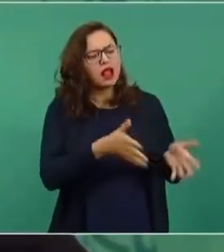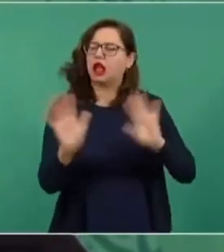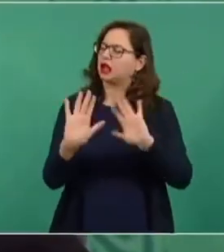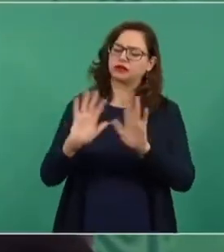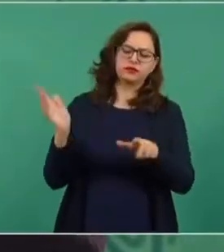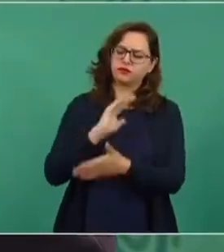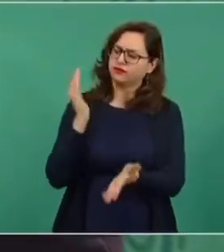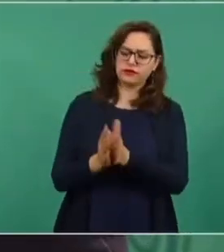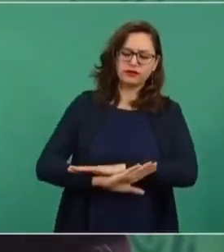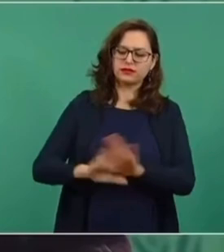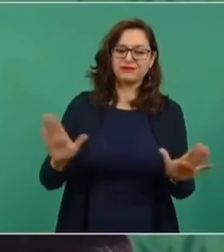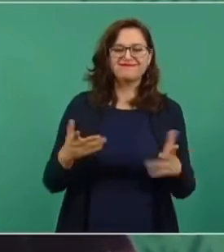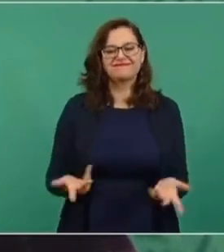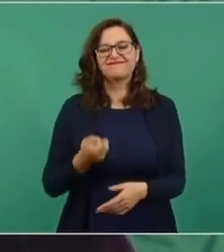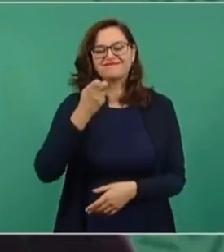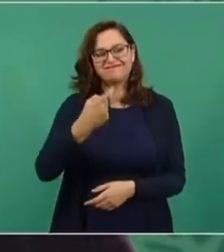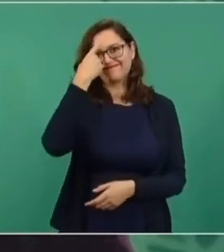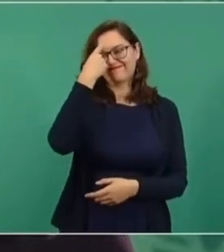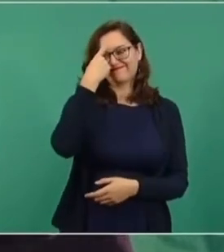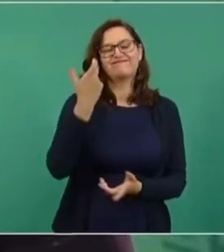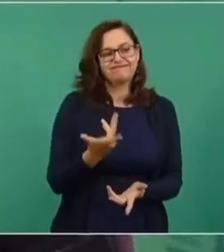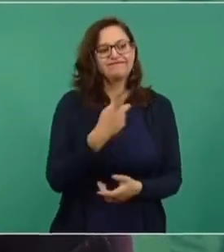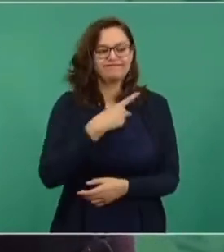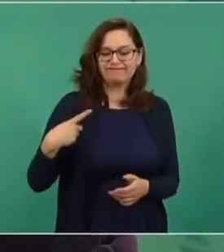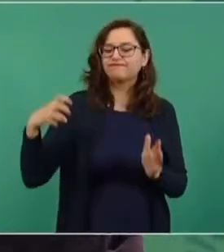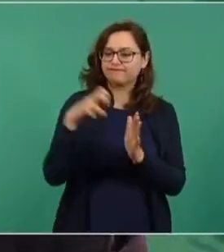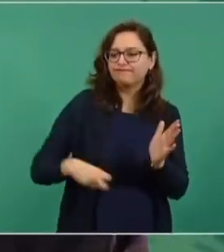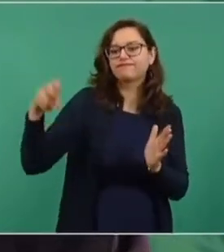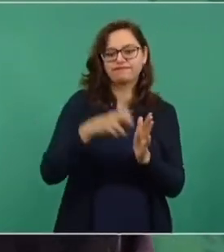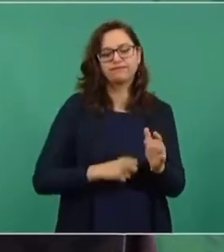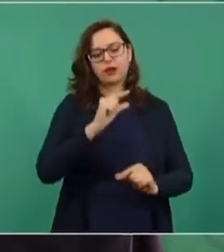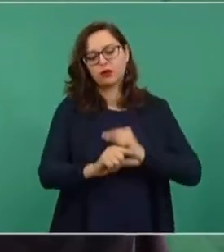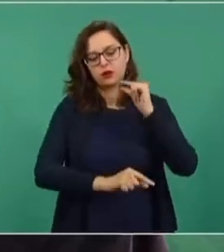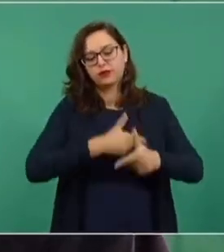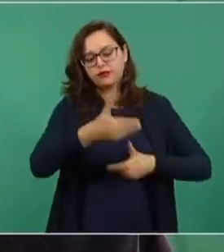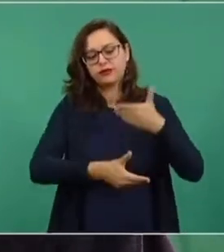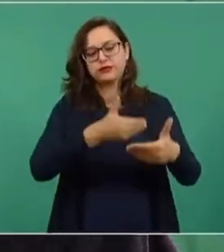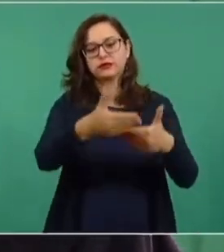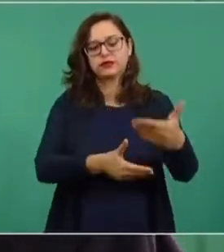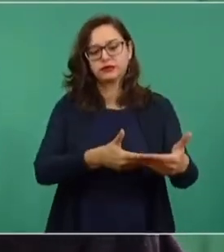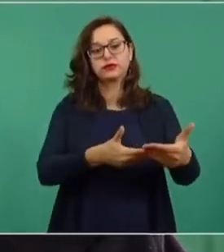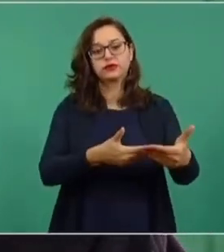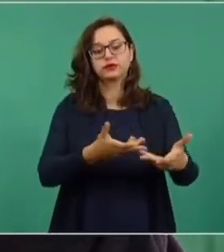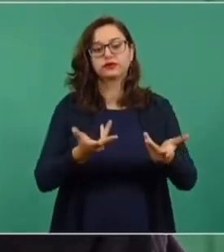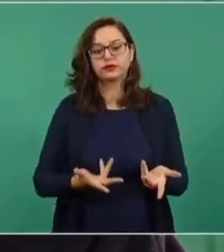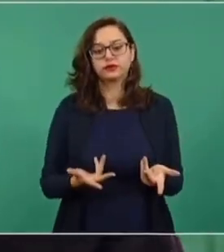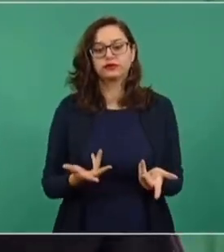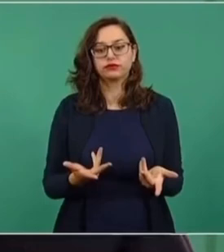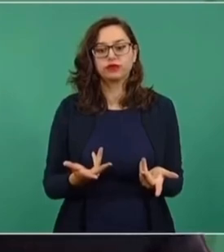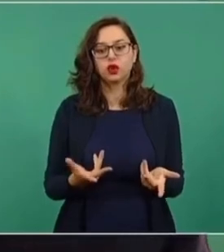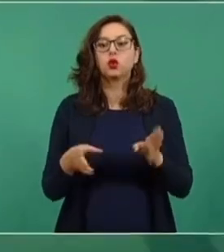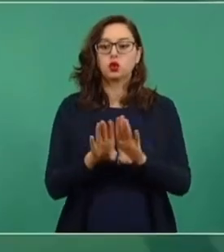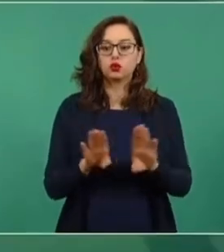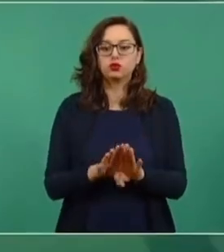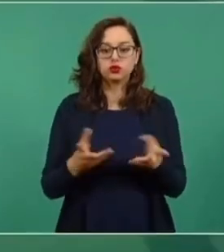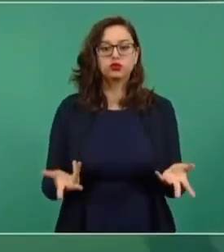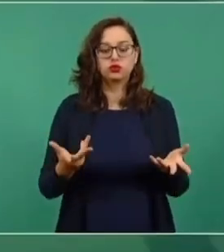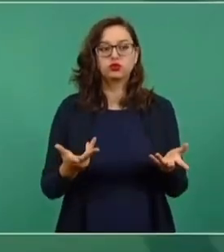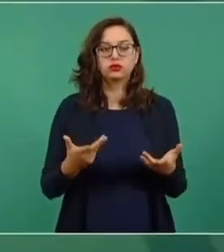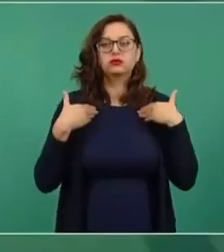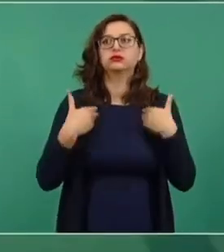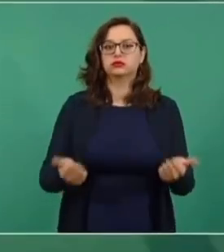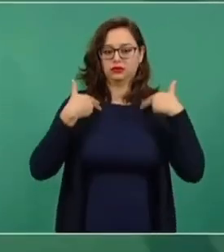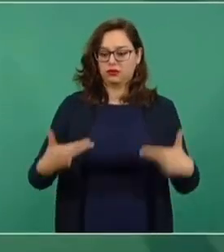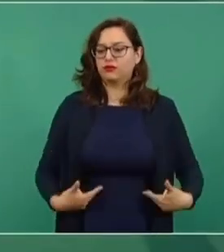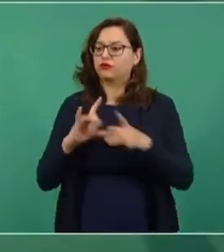Pero es un proceso que se tiene que ir dando poco a poco y buscar la fraternidad universal